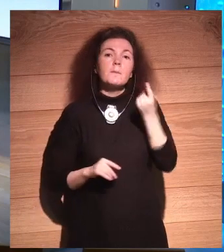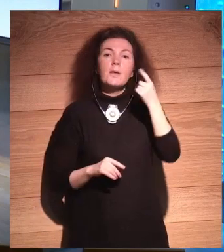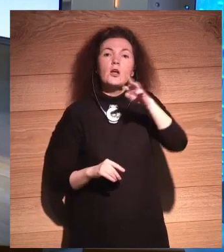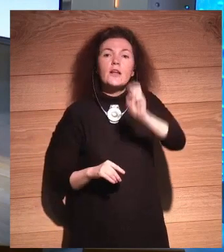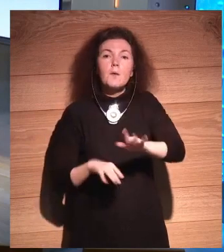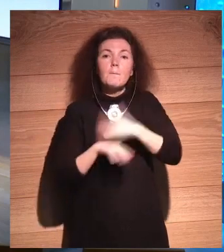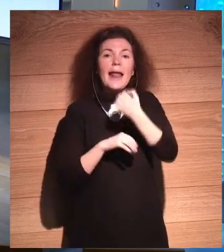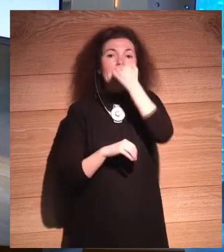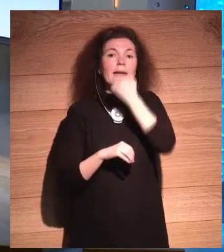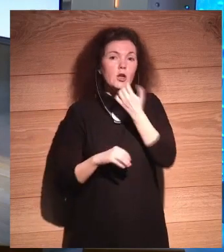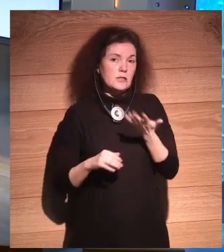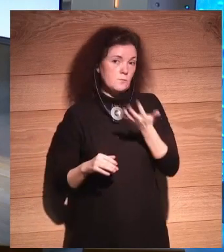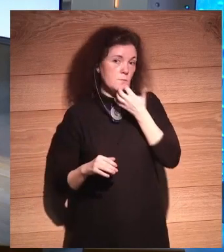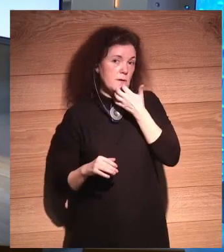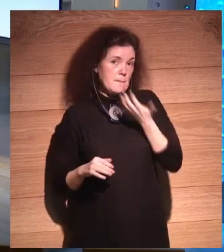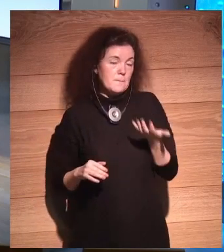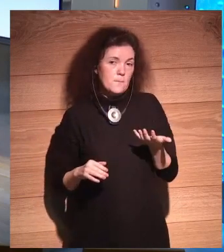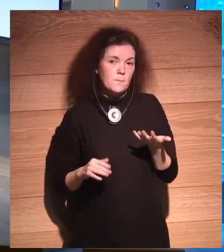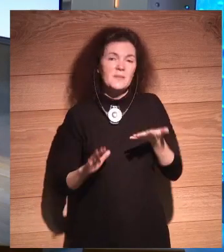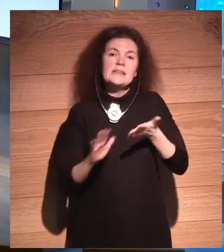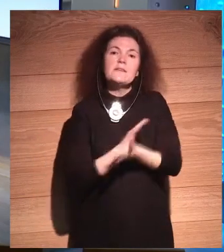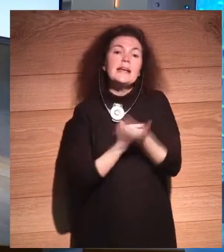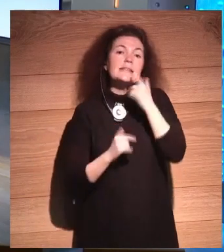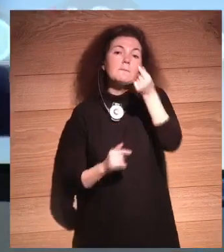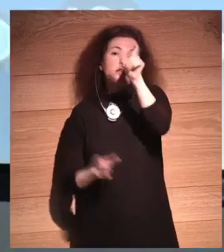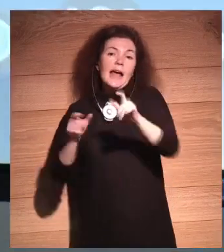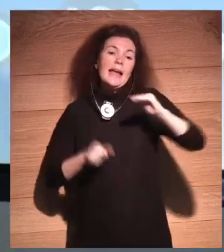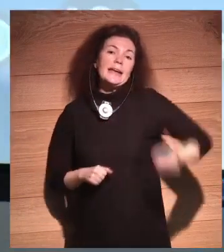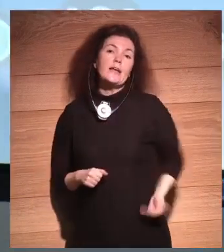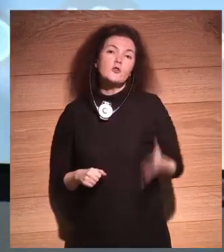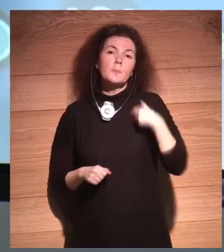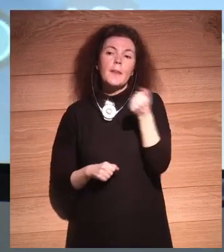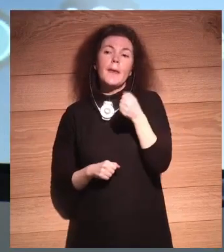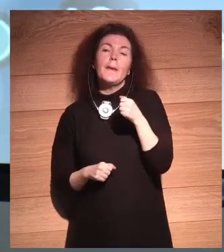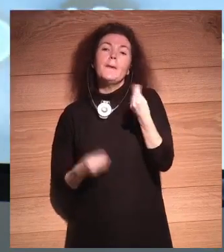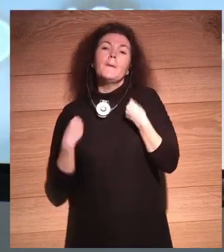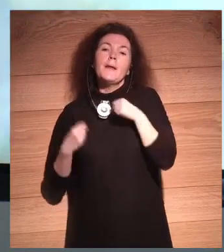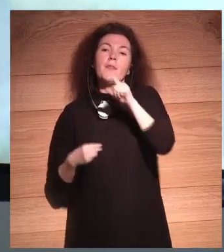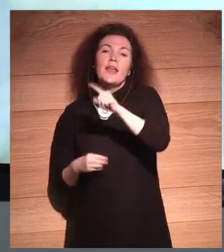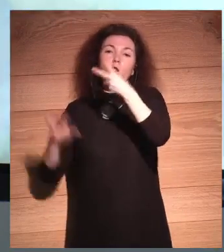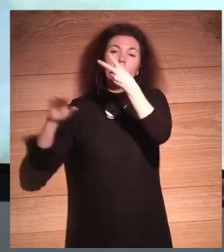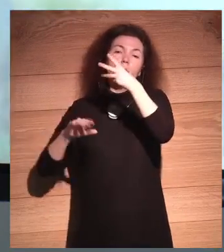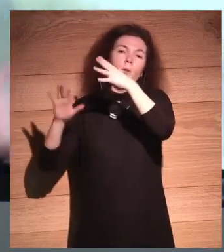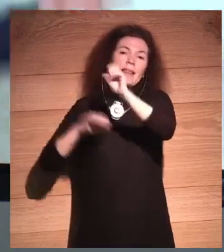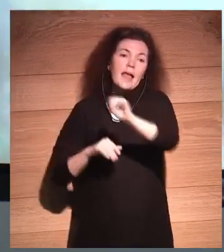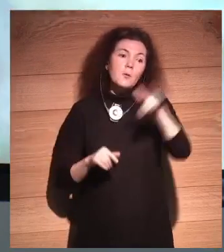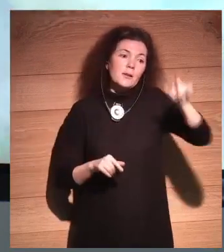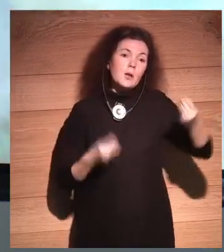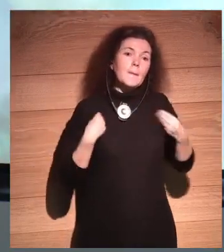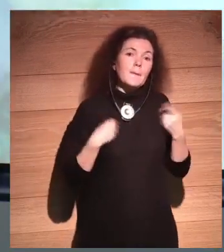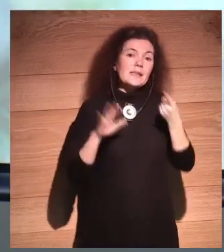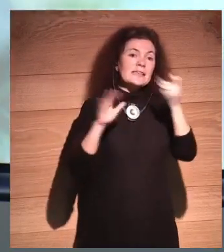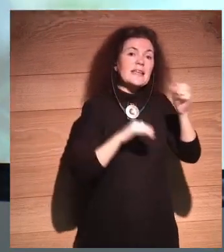razón para el terrorismo. Es decir, si los ricos pudieran vivir 120 años y los demás viviéramos 60 años porque no tenemos los mismos recursos